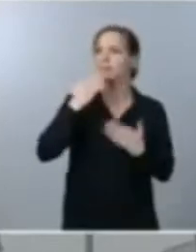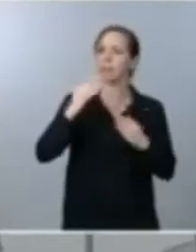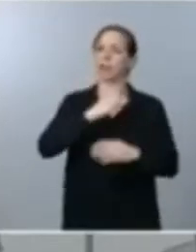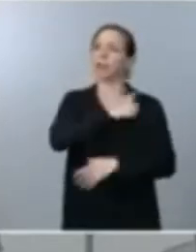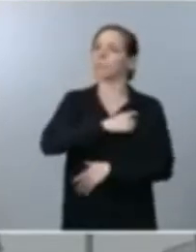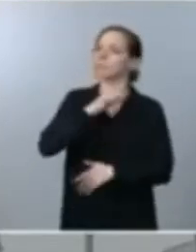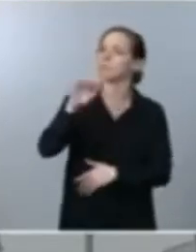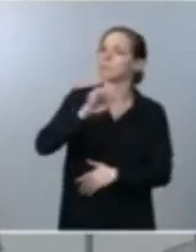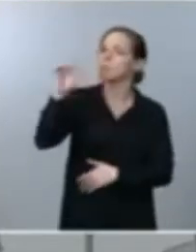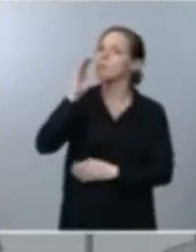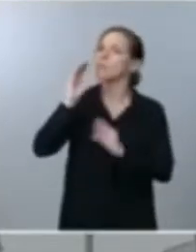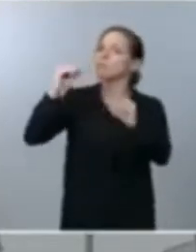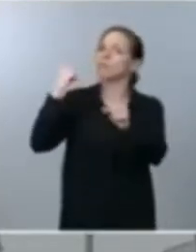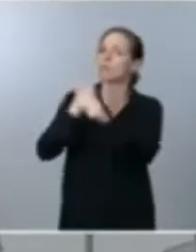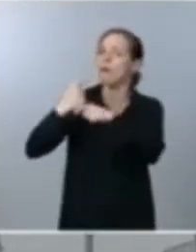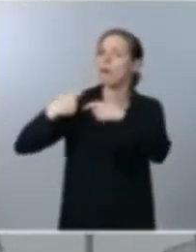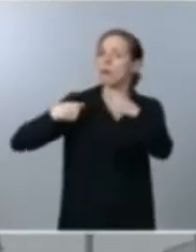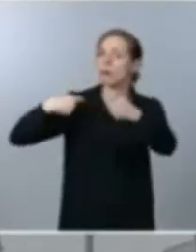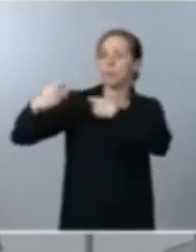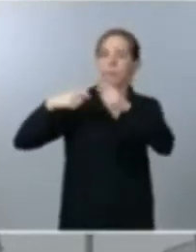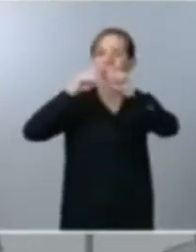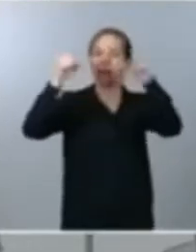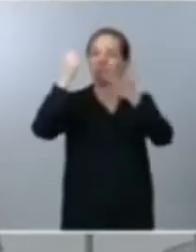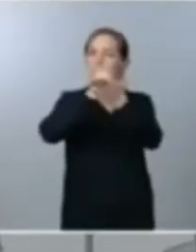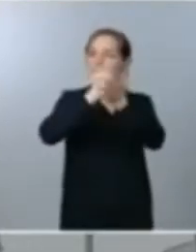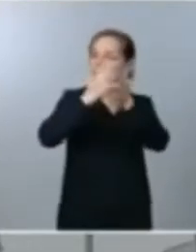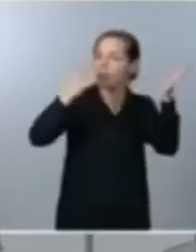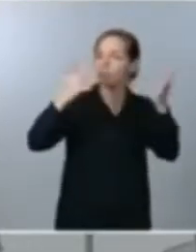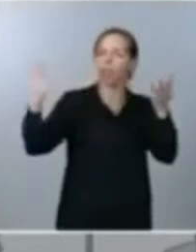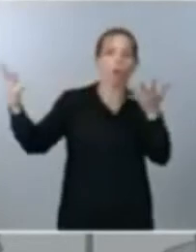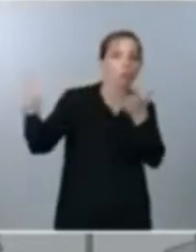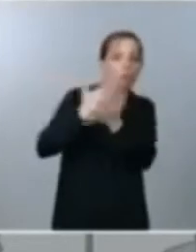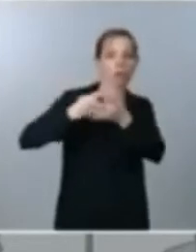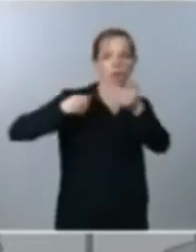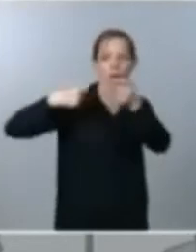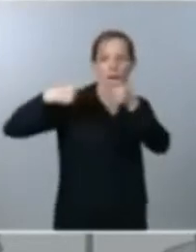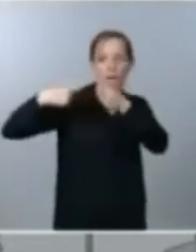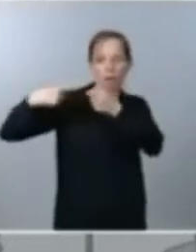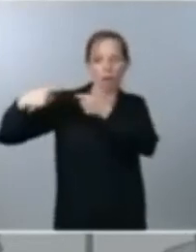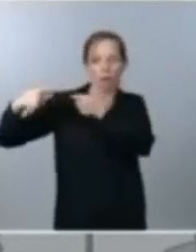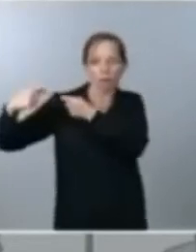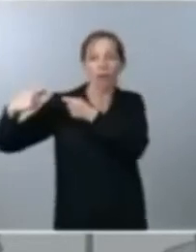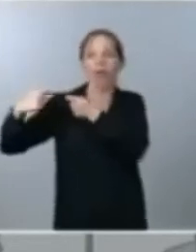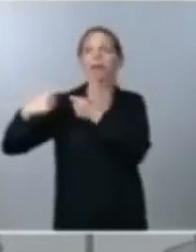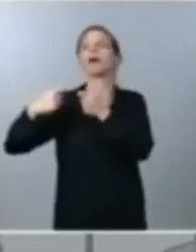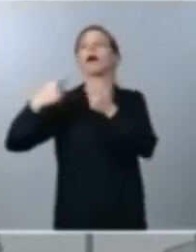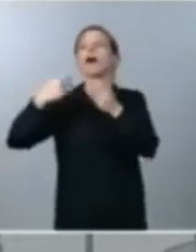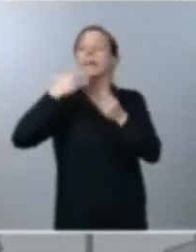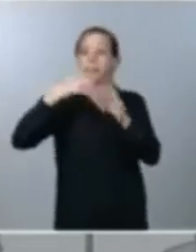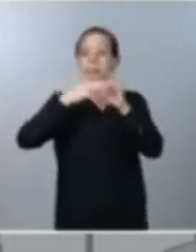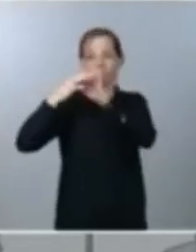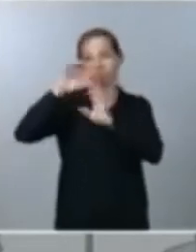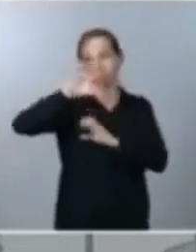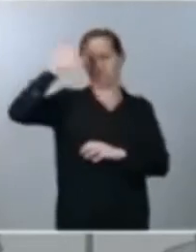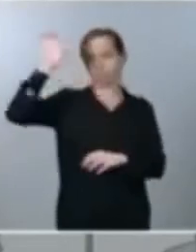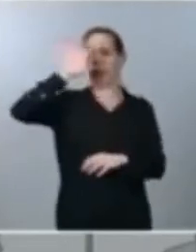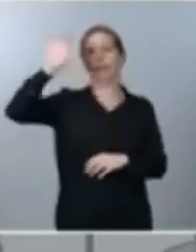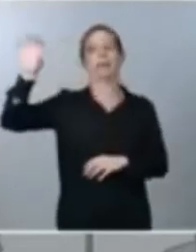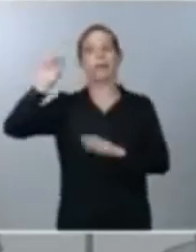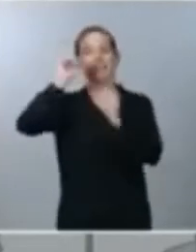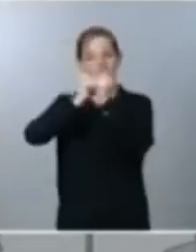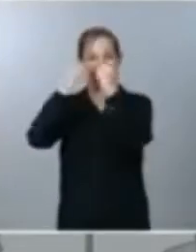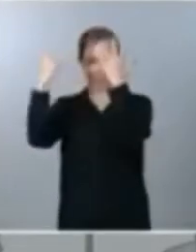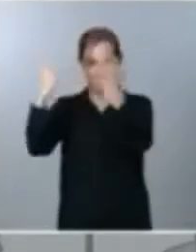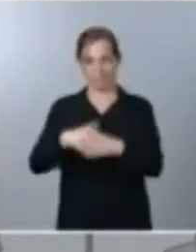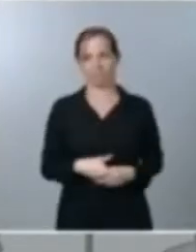negociación con todas las grandes farmacéuticas quien está negociando en nombre de los 27 Estados miembros esto creo que también es algo